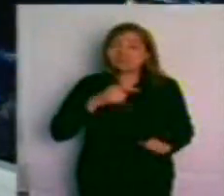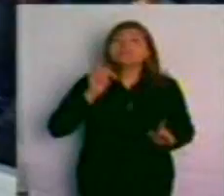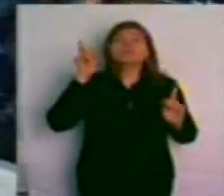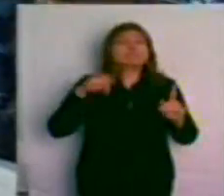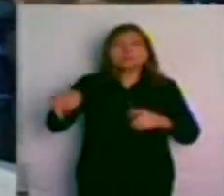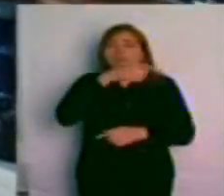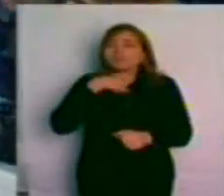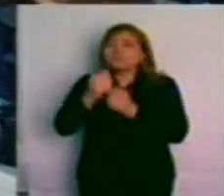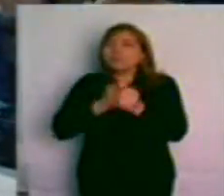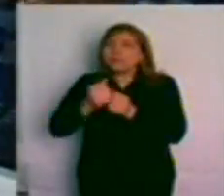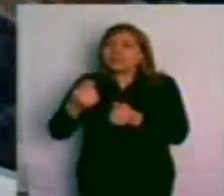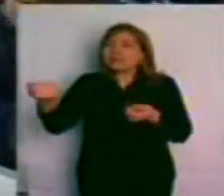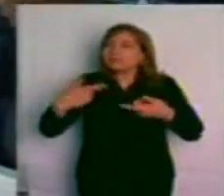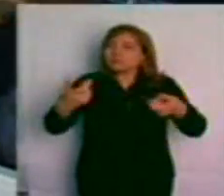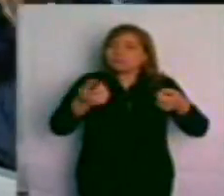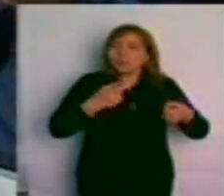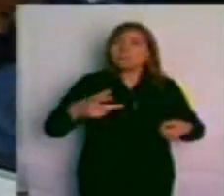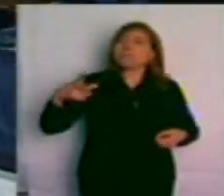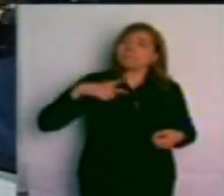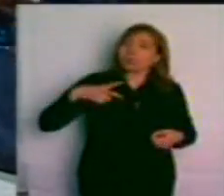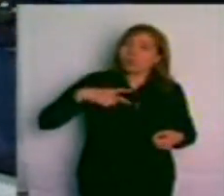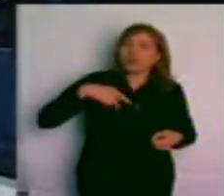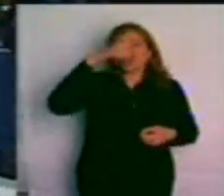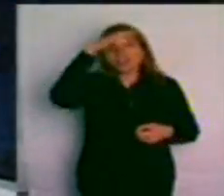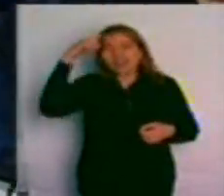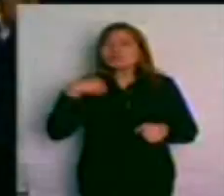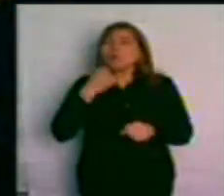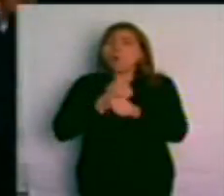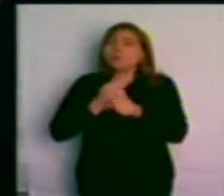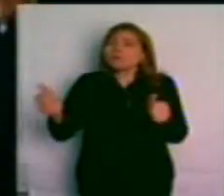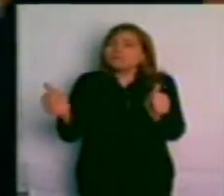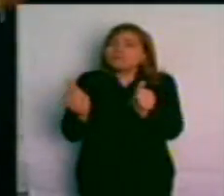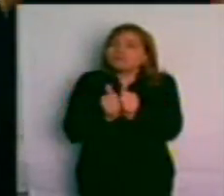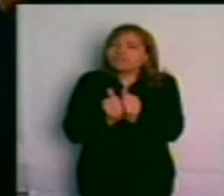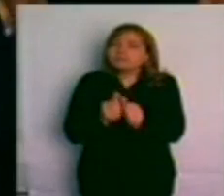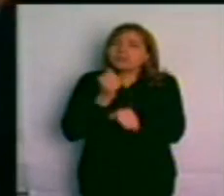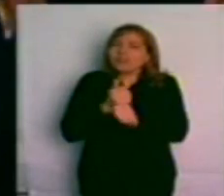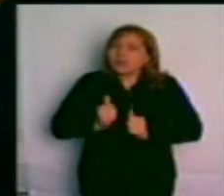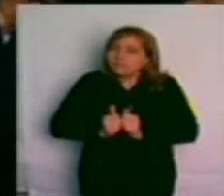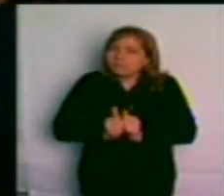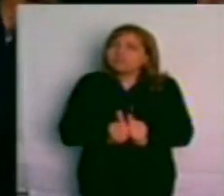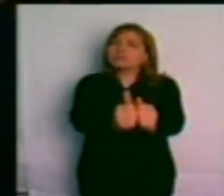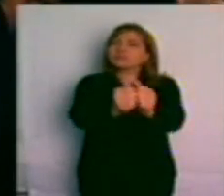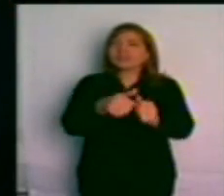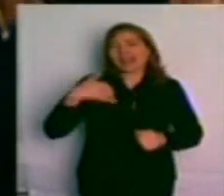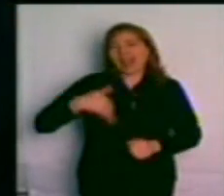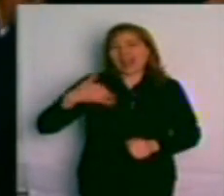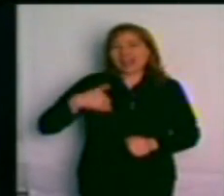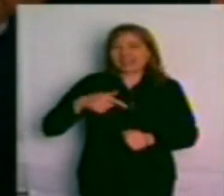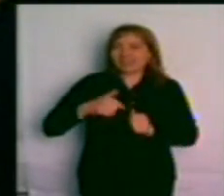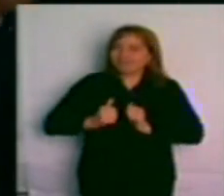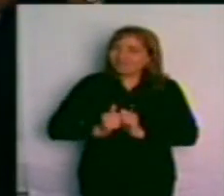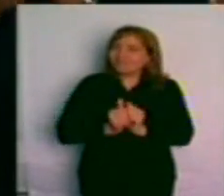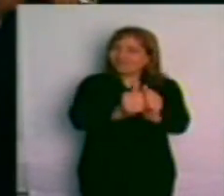están demostrando que podemos, públicos y privados, juntos tirar del mismo carro que es la patria, la